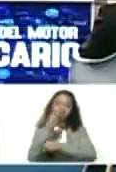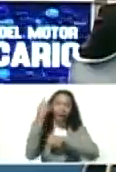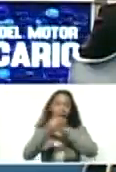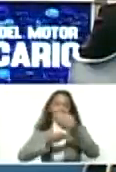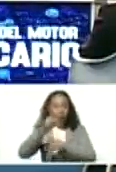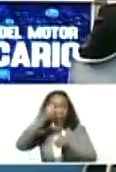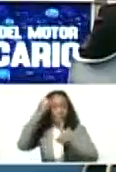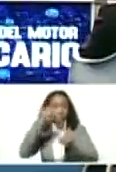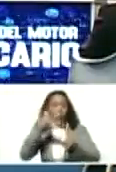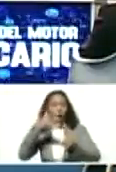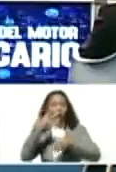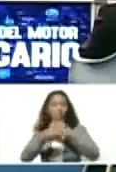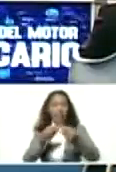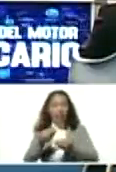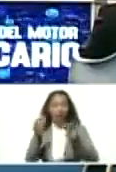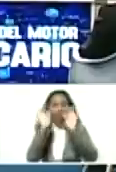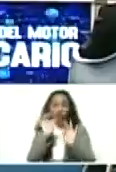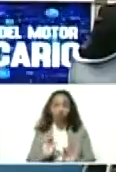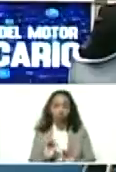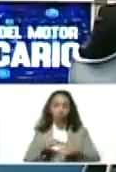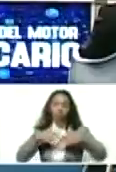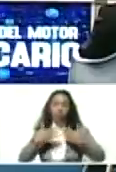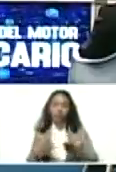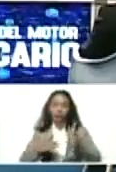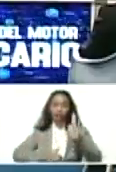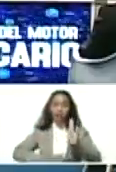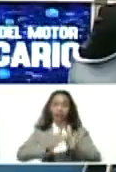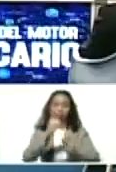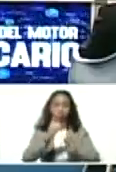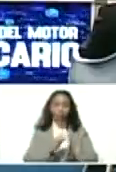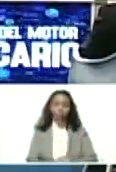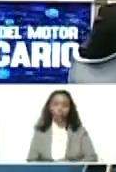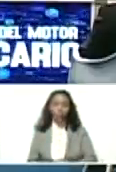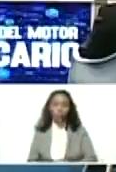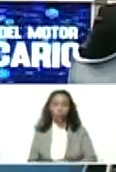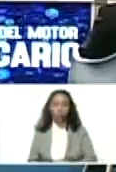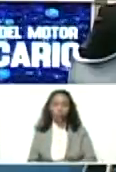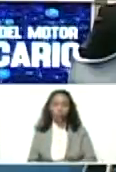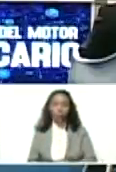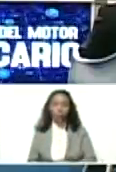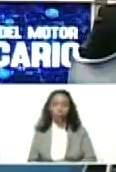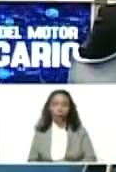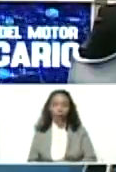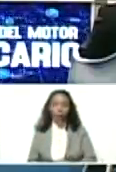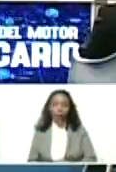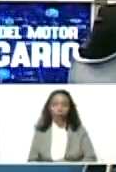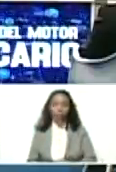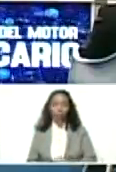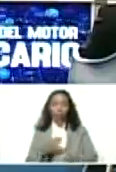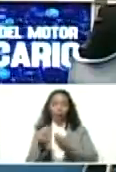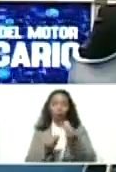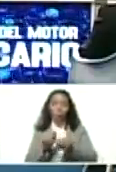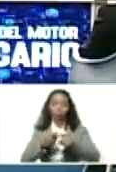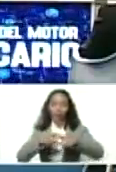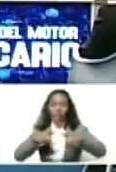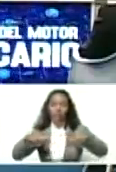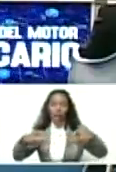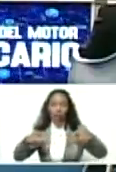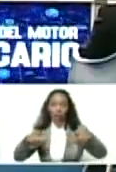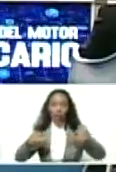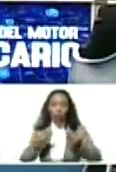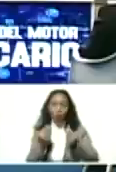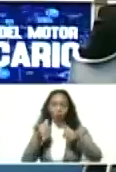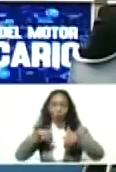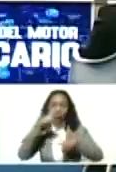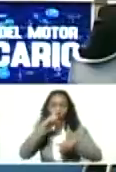en los ritmos del desarrollo, del desenvolvimiento y del crecimiento económico de este año